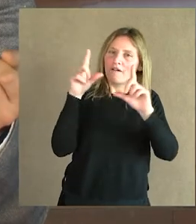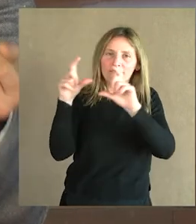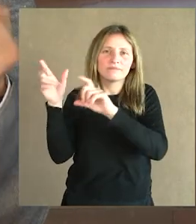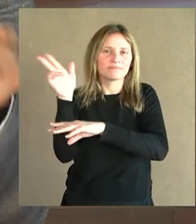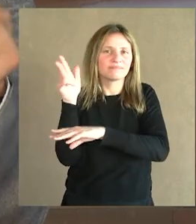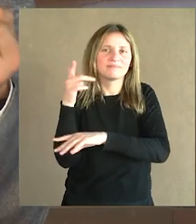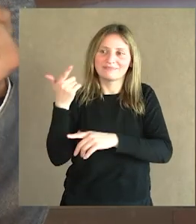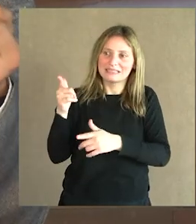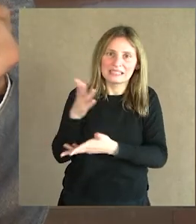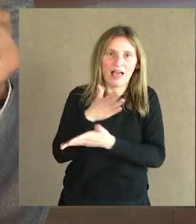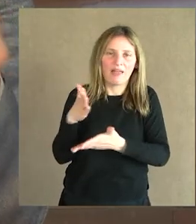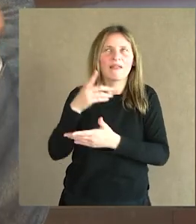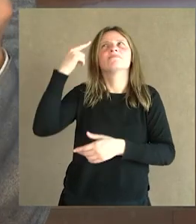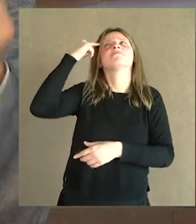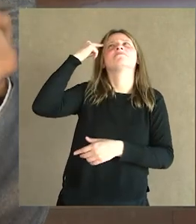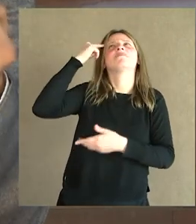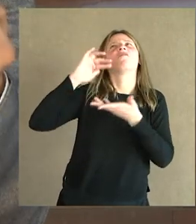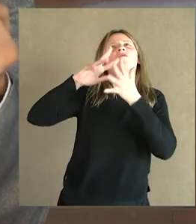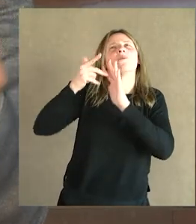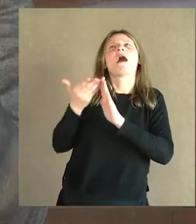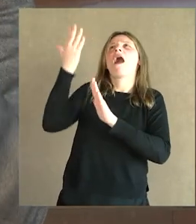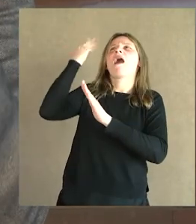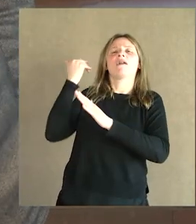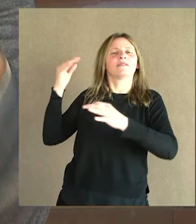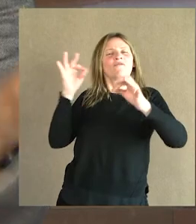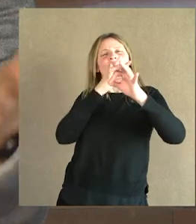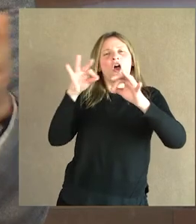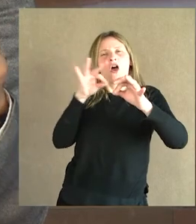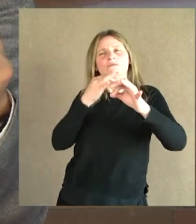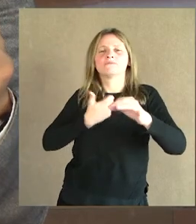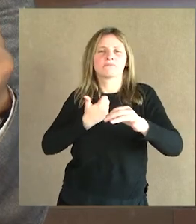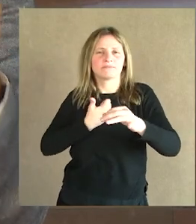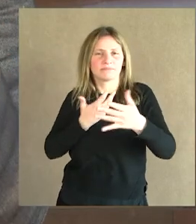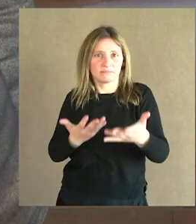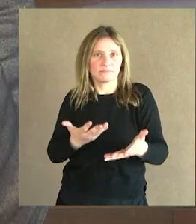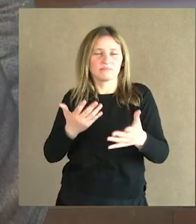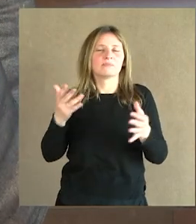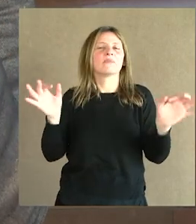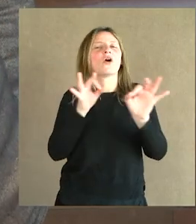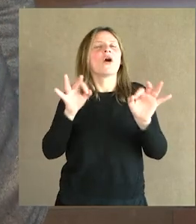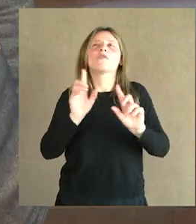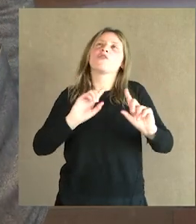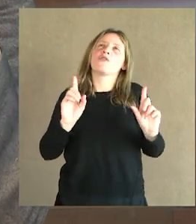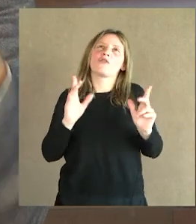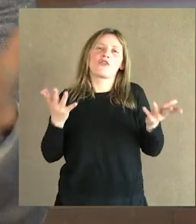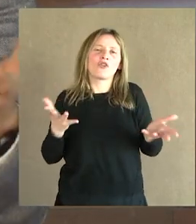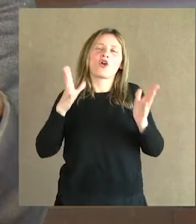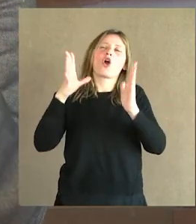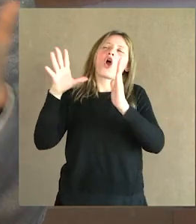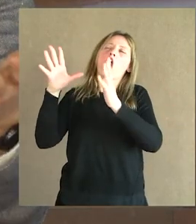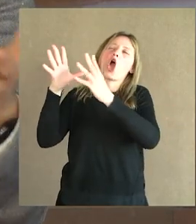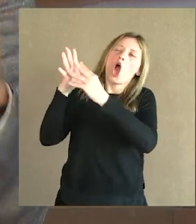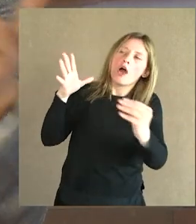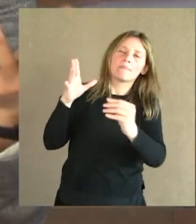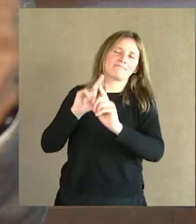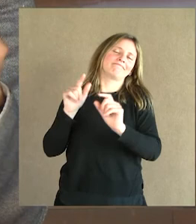Entonces, es un lindo ejercicio ponerse a pensar cómo se tocaba el violín, cómo se hacían las obras en ese momento. Y no digo copiar, porque